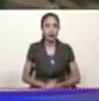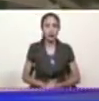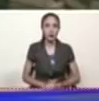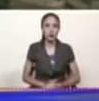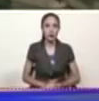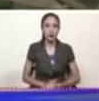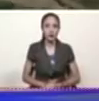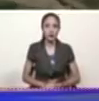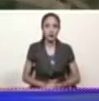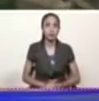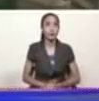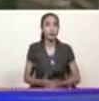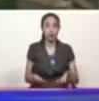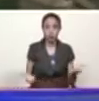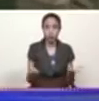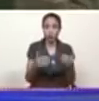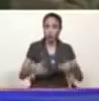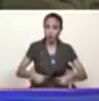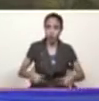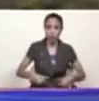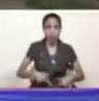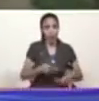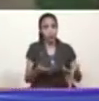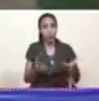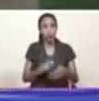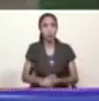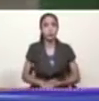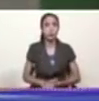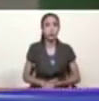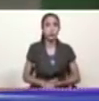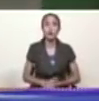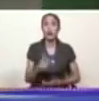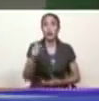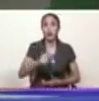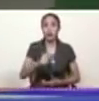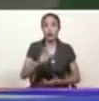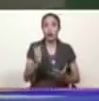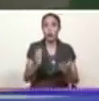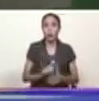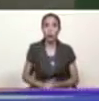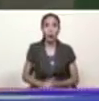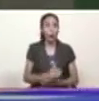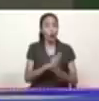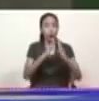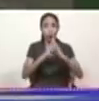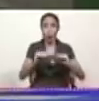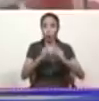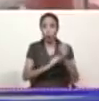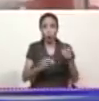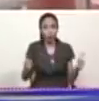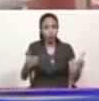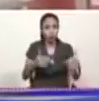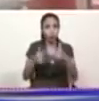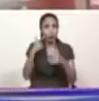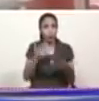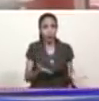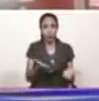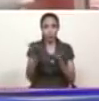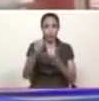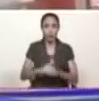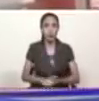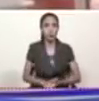contribuyendo a la seguridad agroalimentaria aquí nos encontramos con toda una gran cantidad de hermanos y hermanas